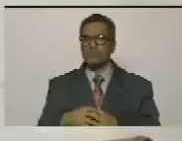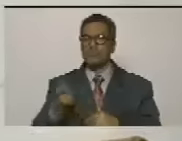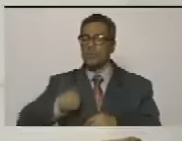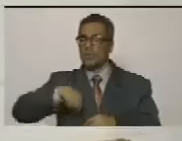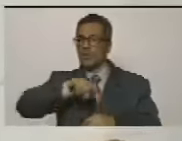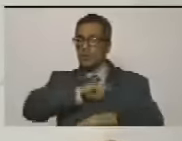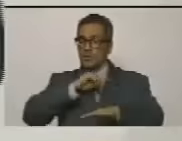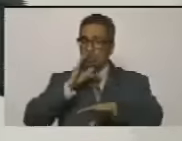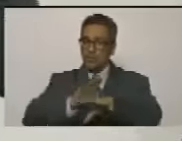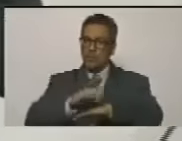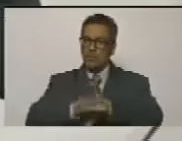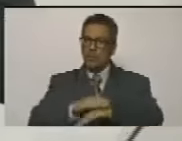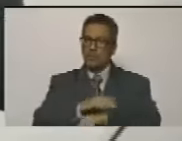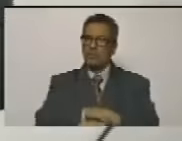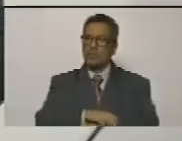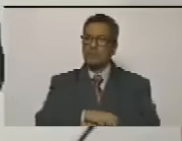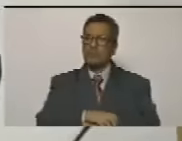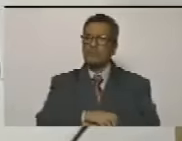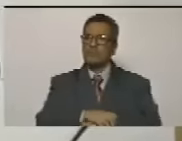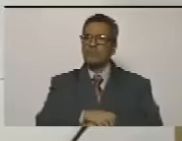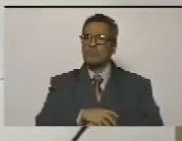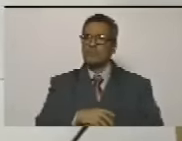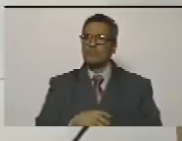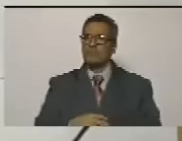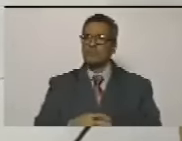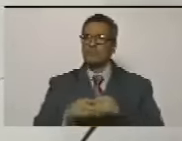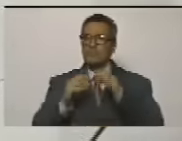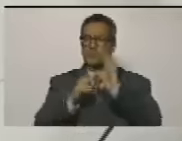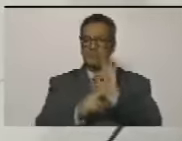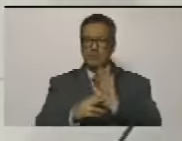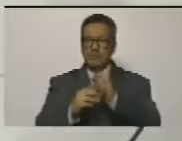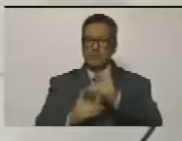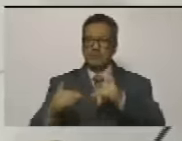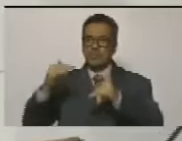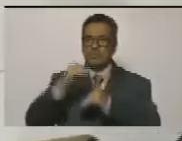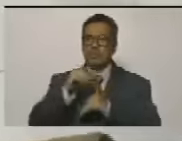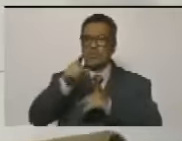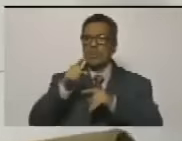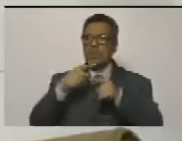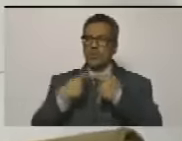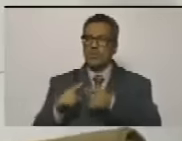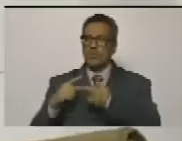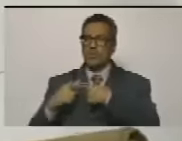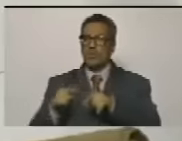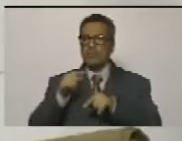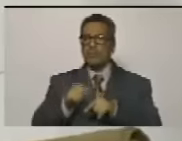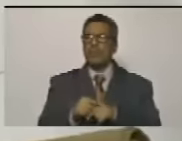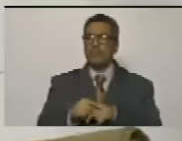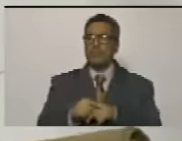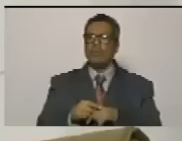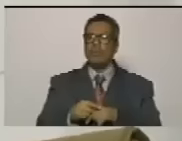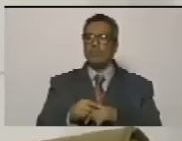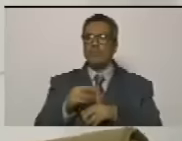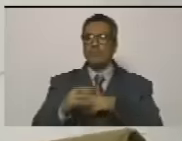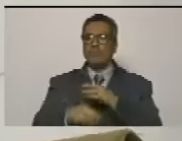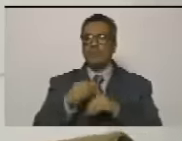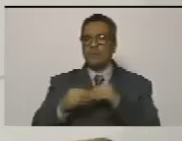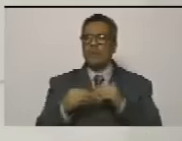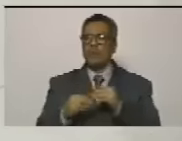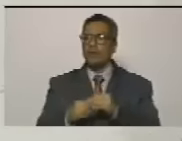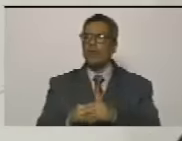somos culpables de levantar una y otra vez y de desmantelar